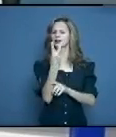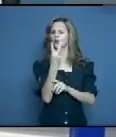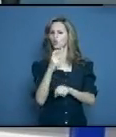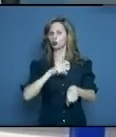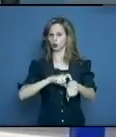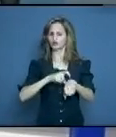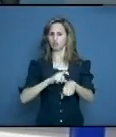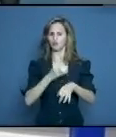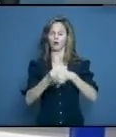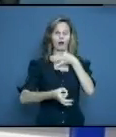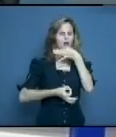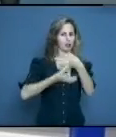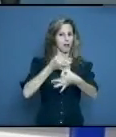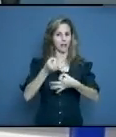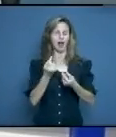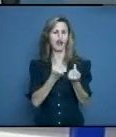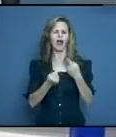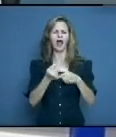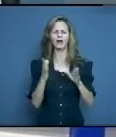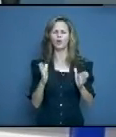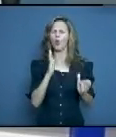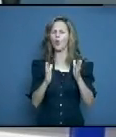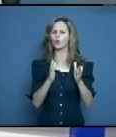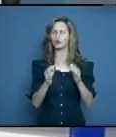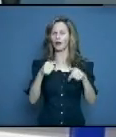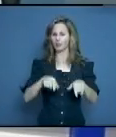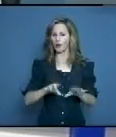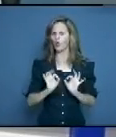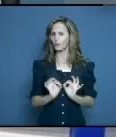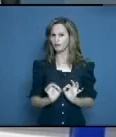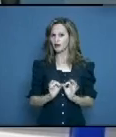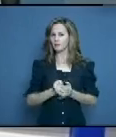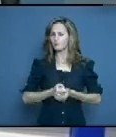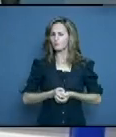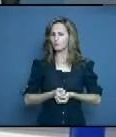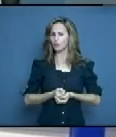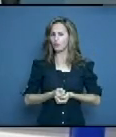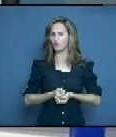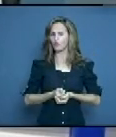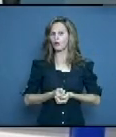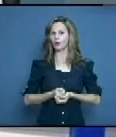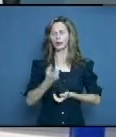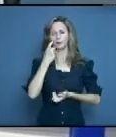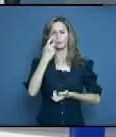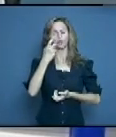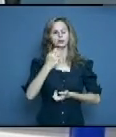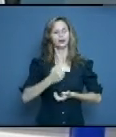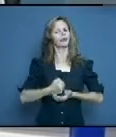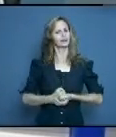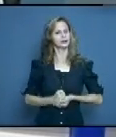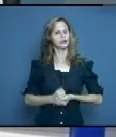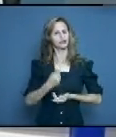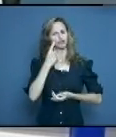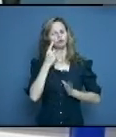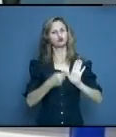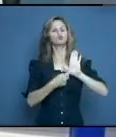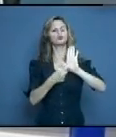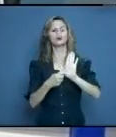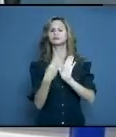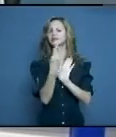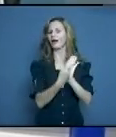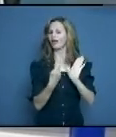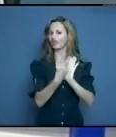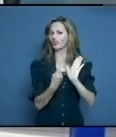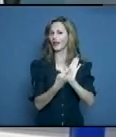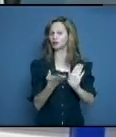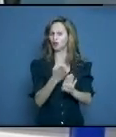Algo que se nos quede de la jornada en particular, que, bueno, yo veía algo de los datos que estaba brindando hace solamente unos